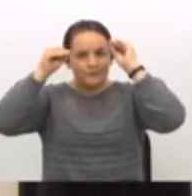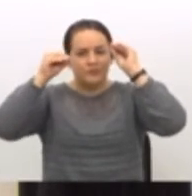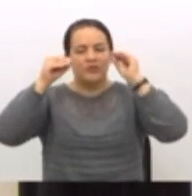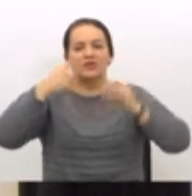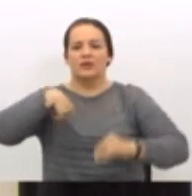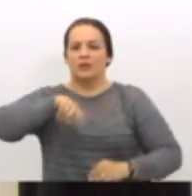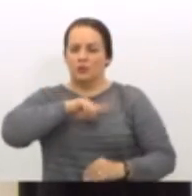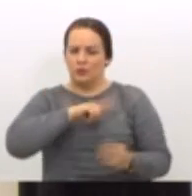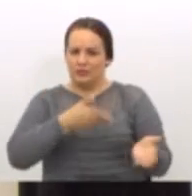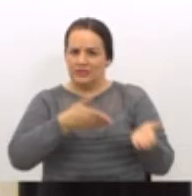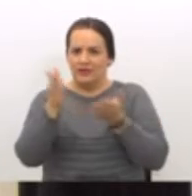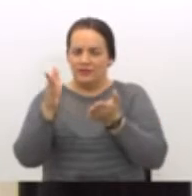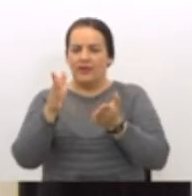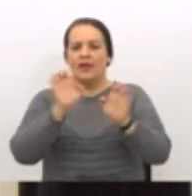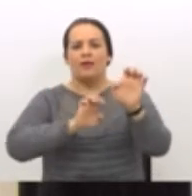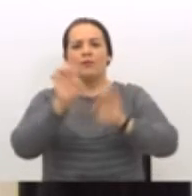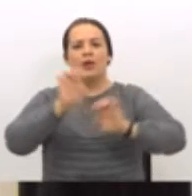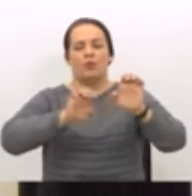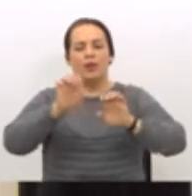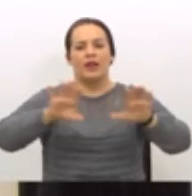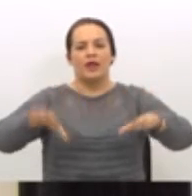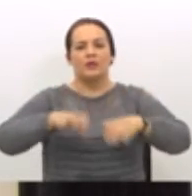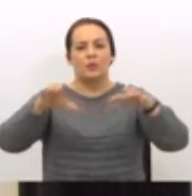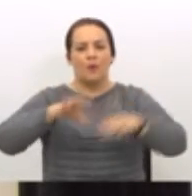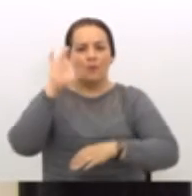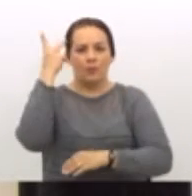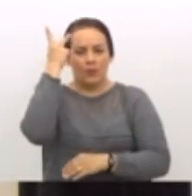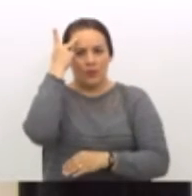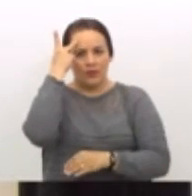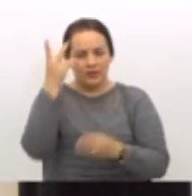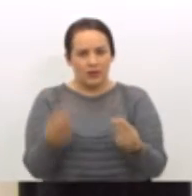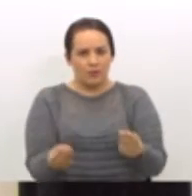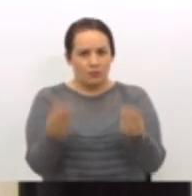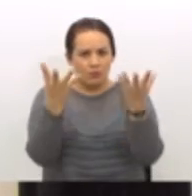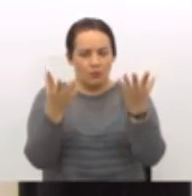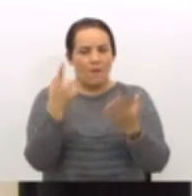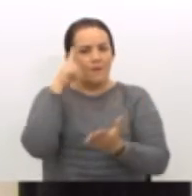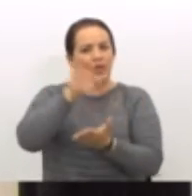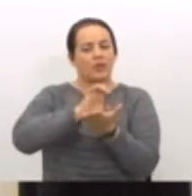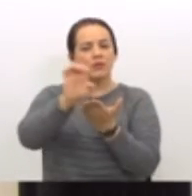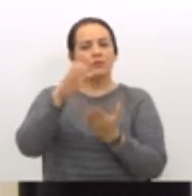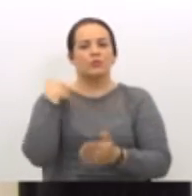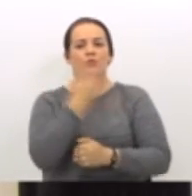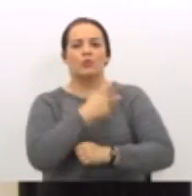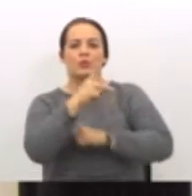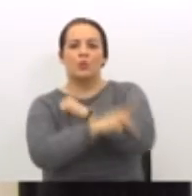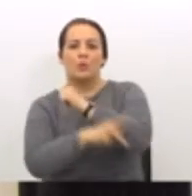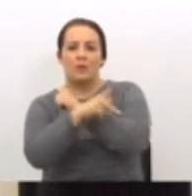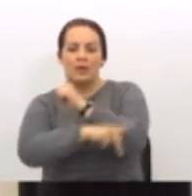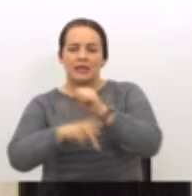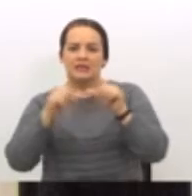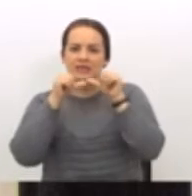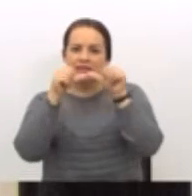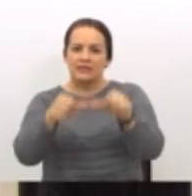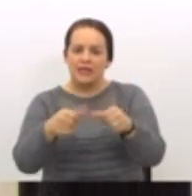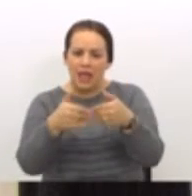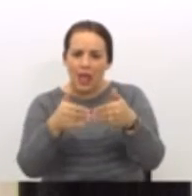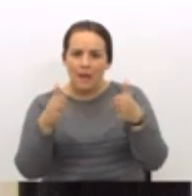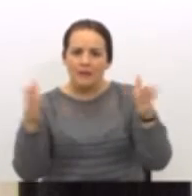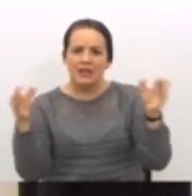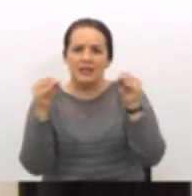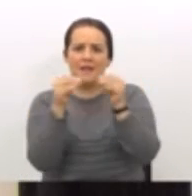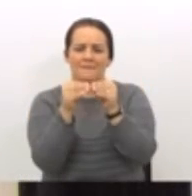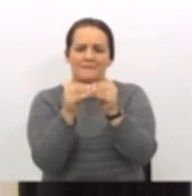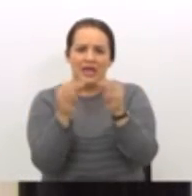evaluar acciones en política pública para evitar que en nuestro país se sigan abriendo más brechas